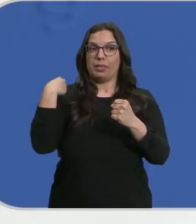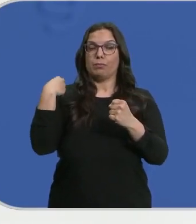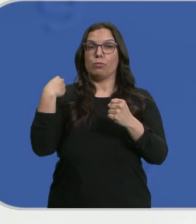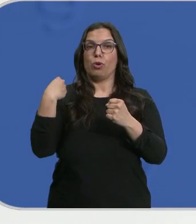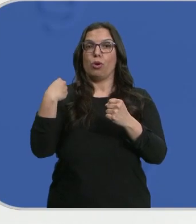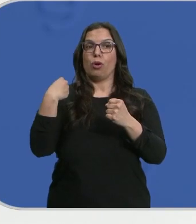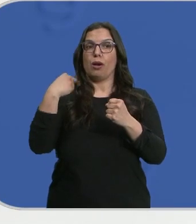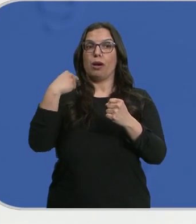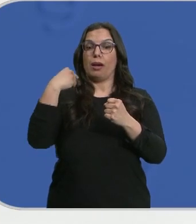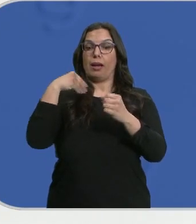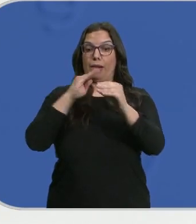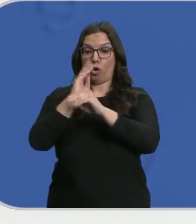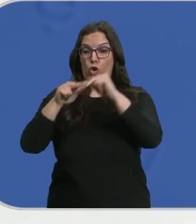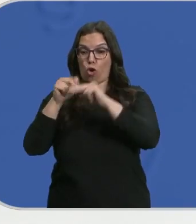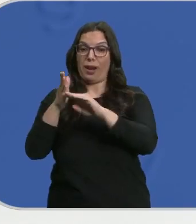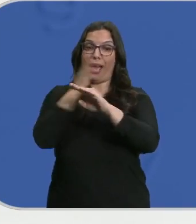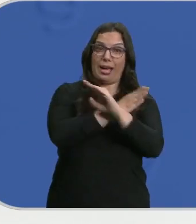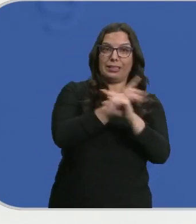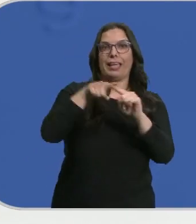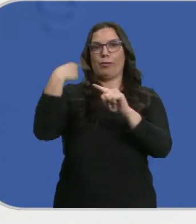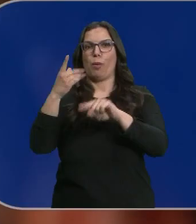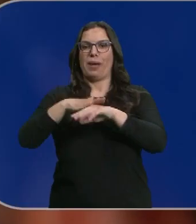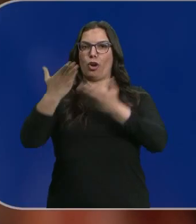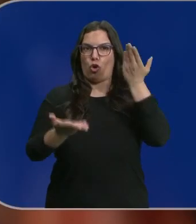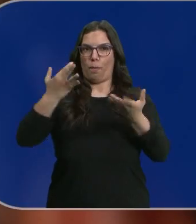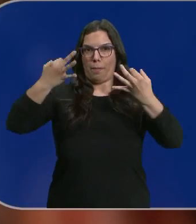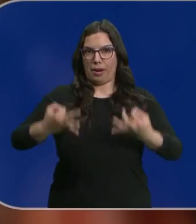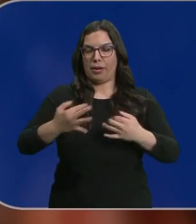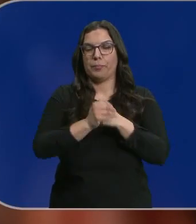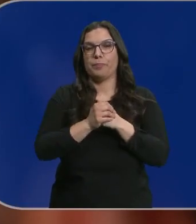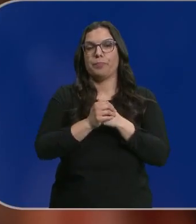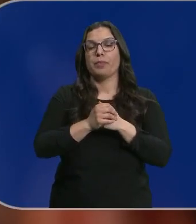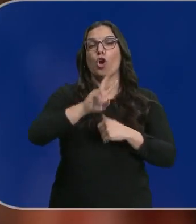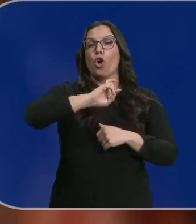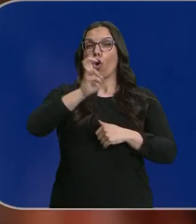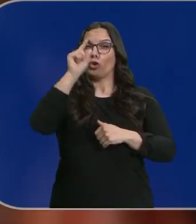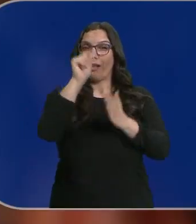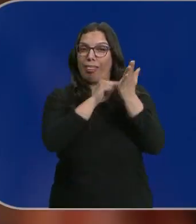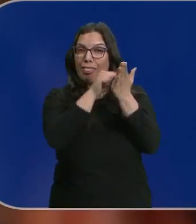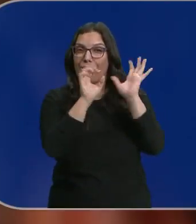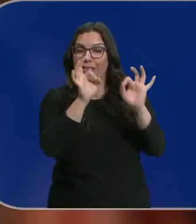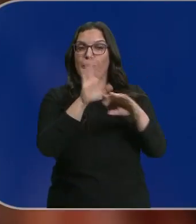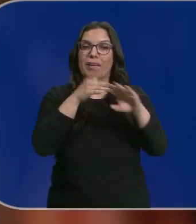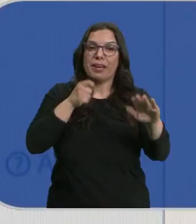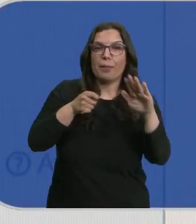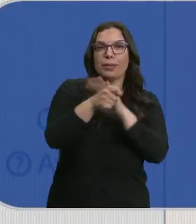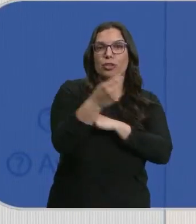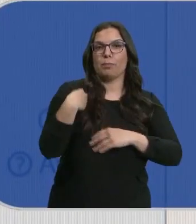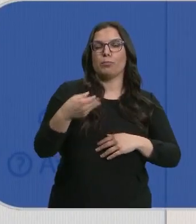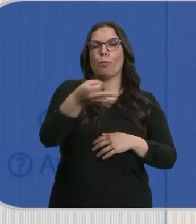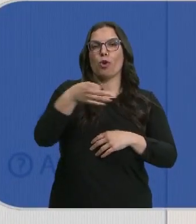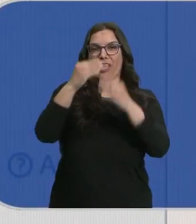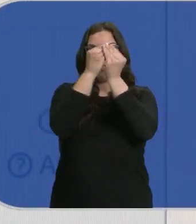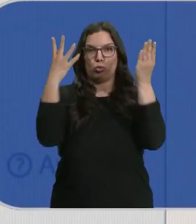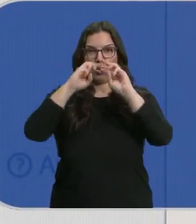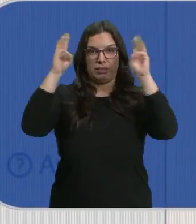ejercicio, previo a la inversión y posterior a la inversión. Habrá otra casilla específica para los inversores con criptomonedas